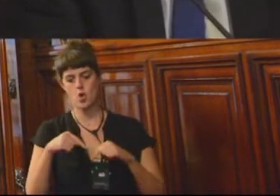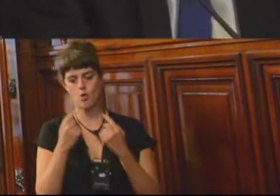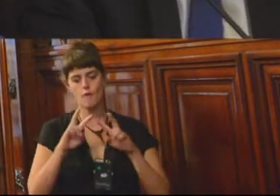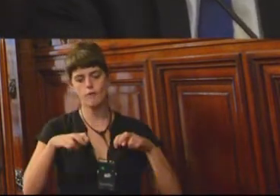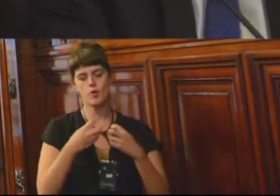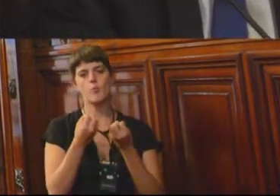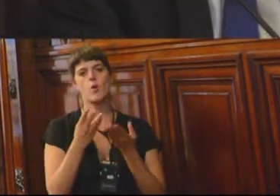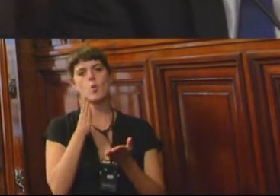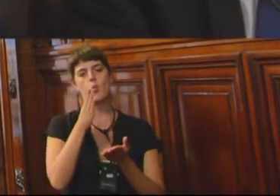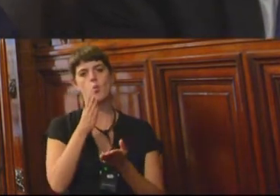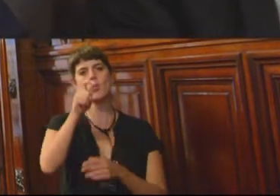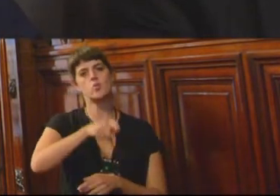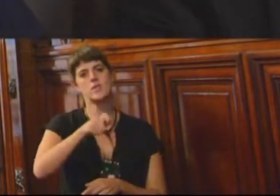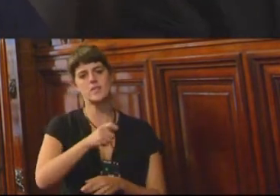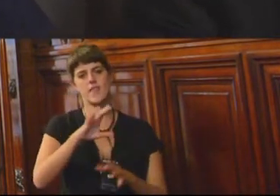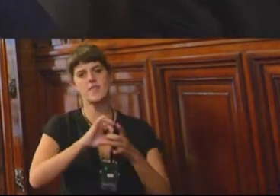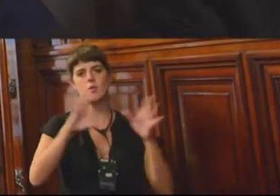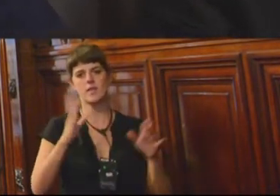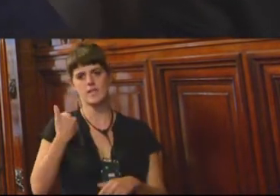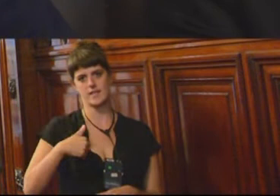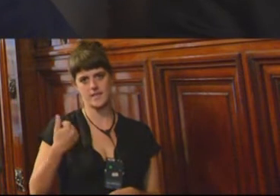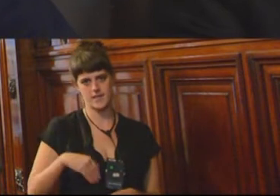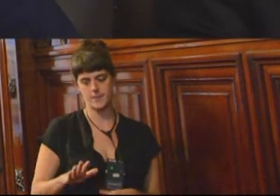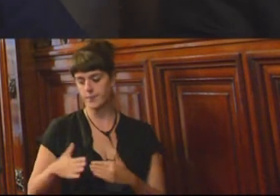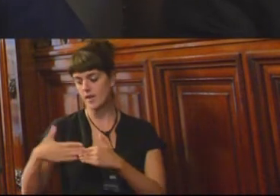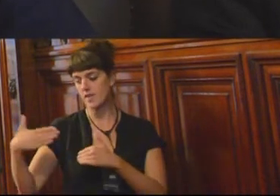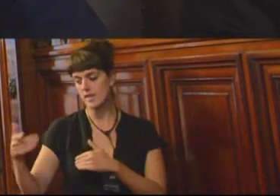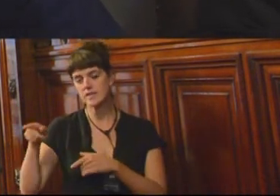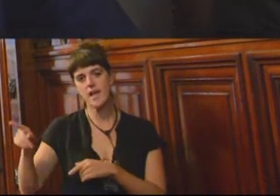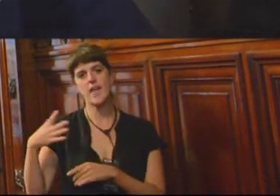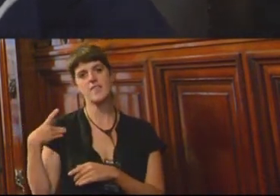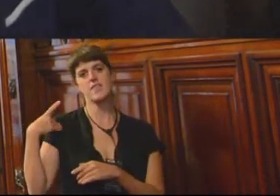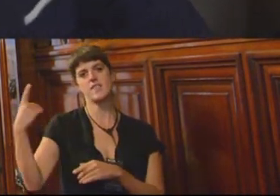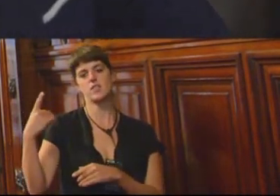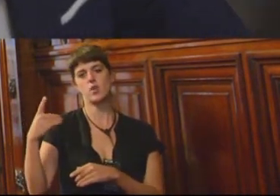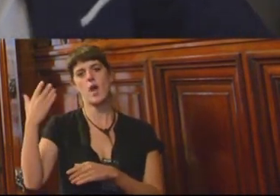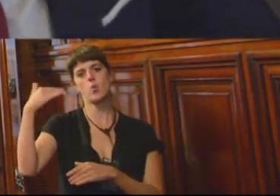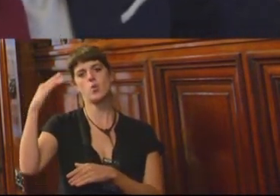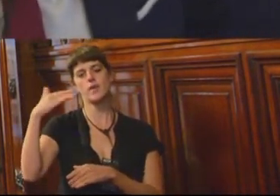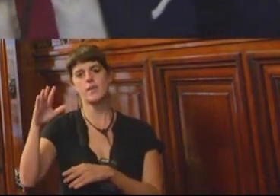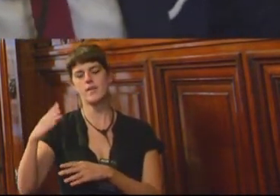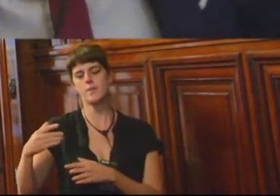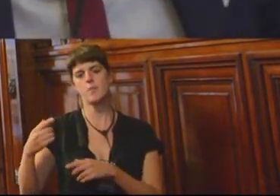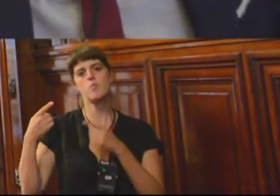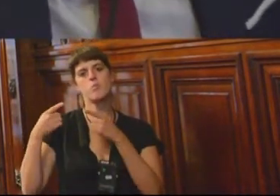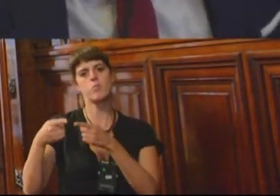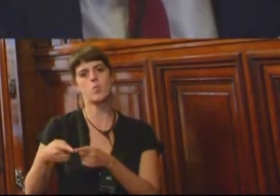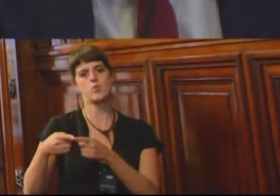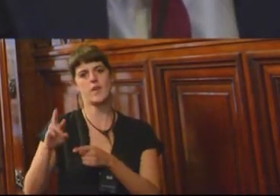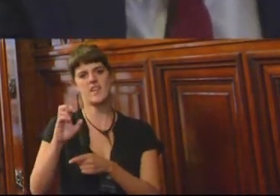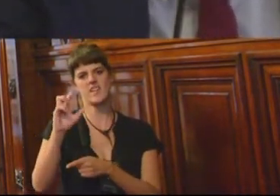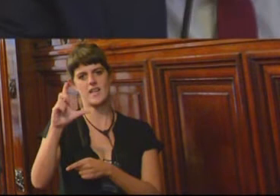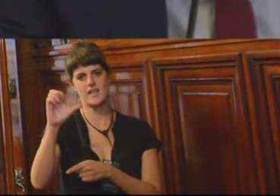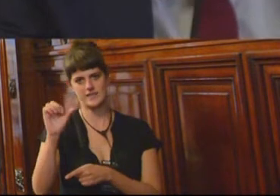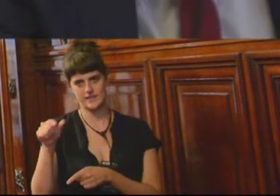se encuentra Luis Parori, director de la unidad penitenciaria de Punta de Rieles, número 6 de Uruguay. Y allí a la izquierda,